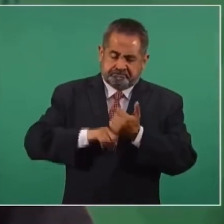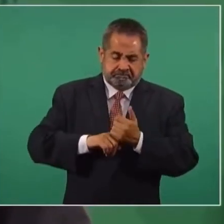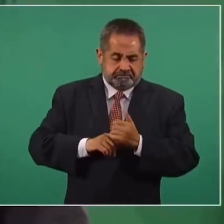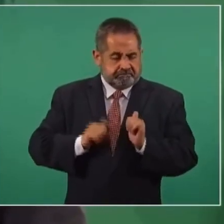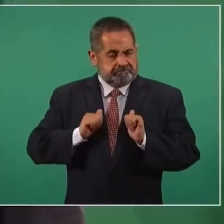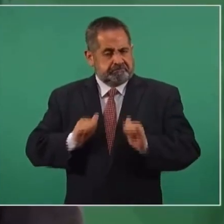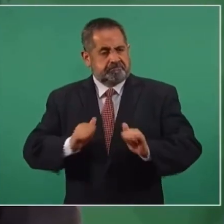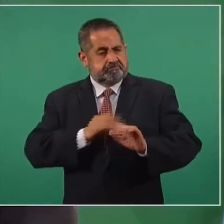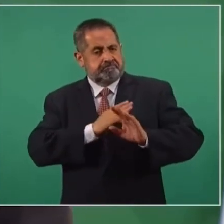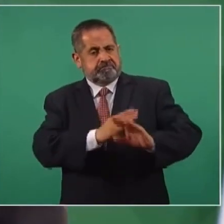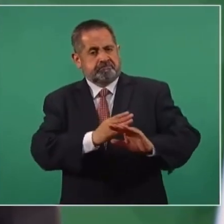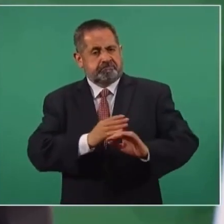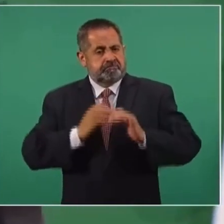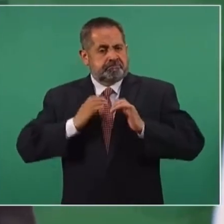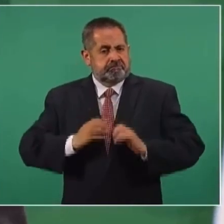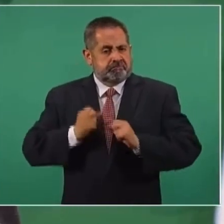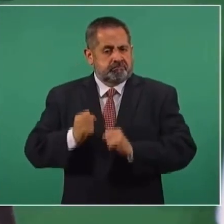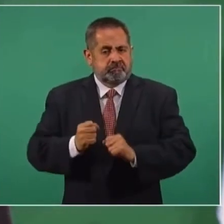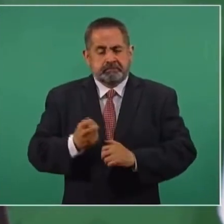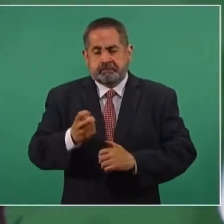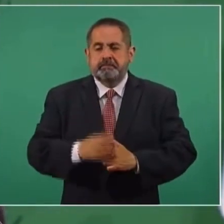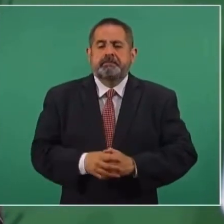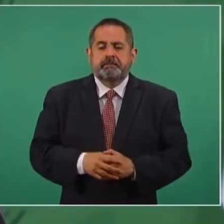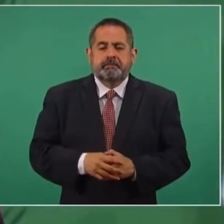se tiene. Muy bien, abrimos.